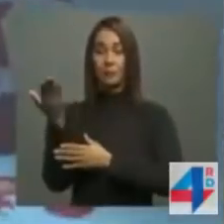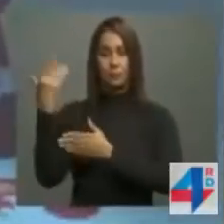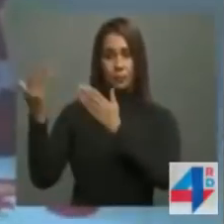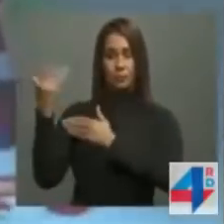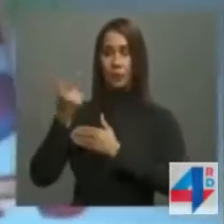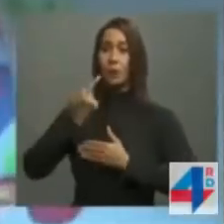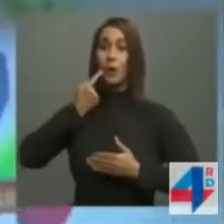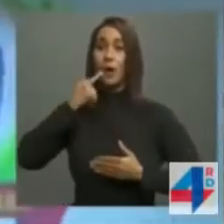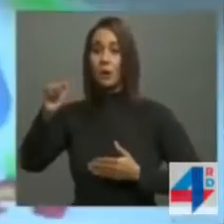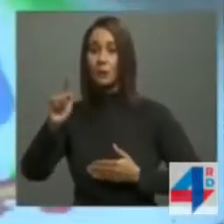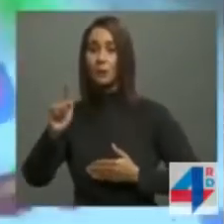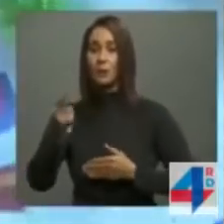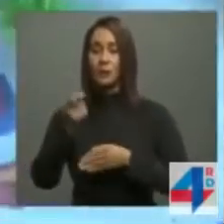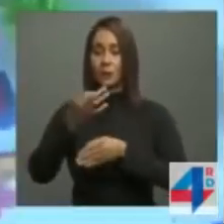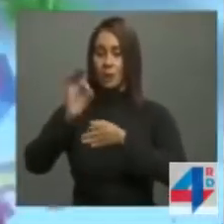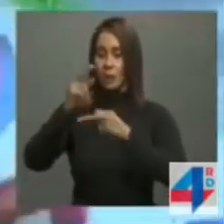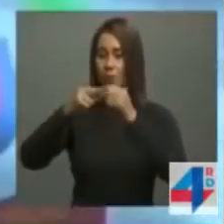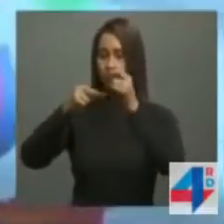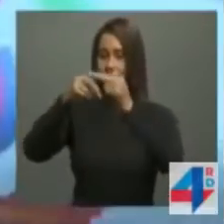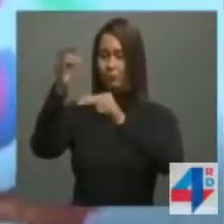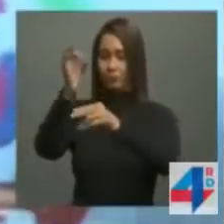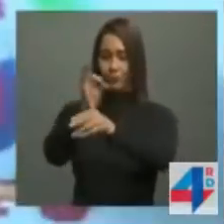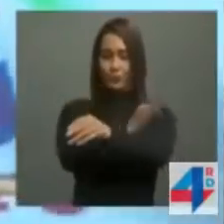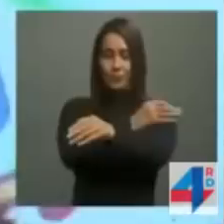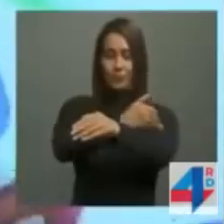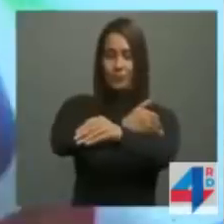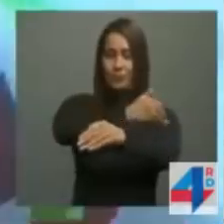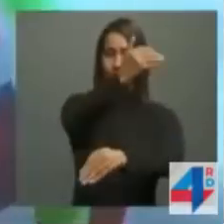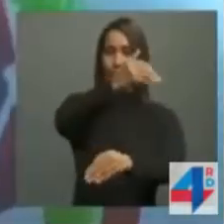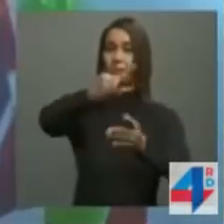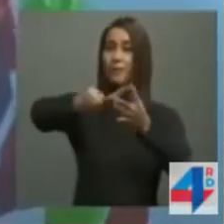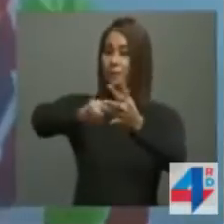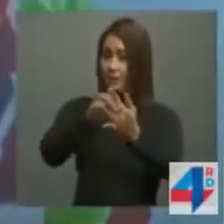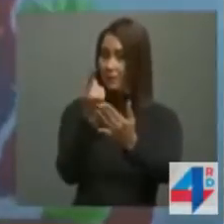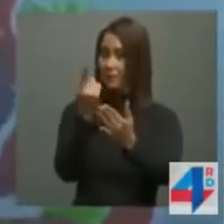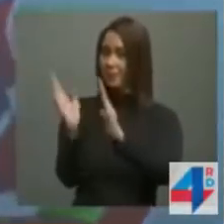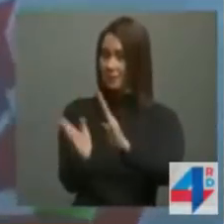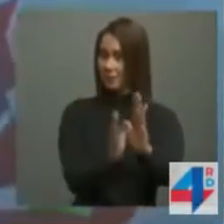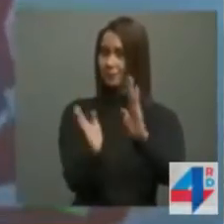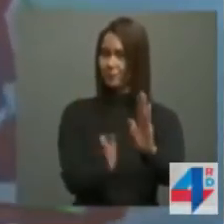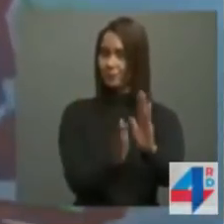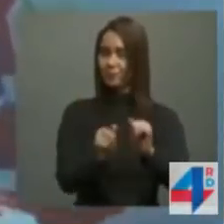que la construcción de la valla fronteriza se encontraba en fase de planificación.